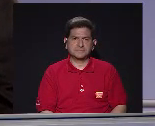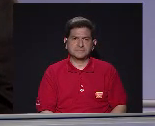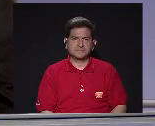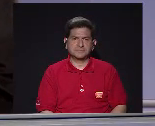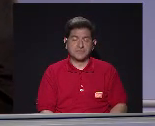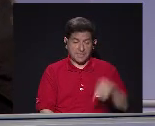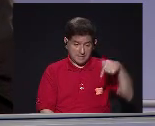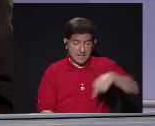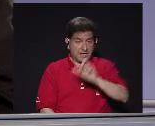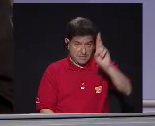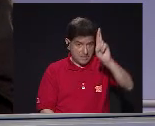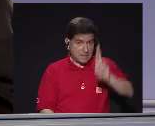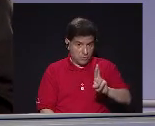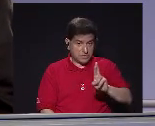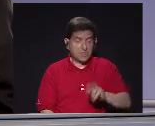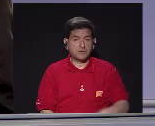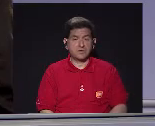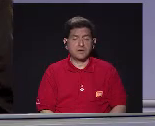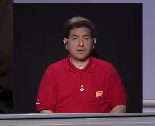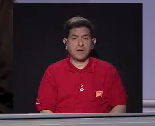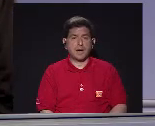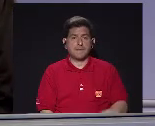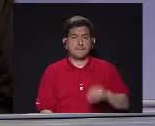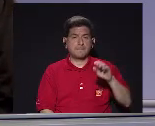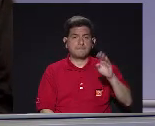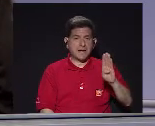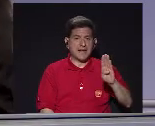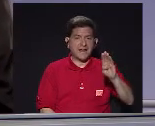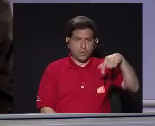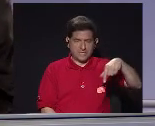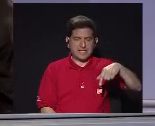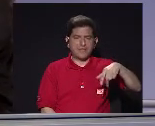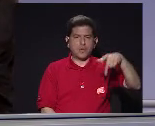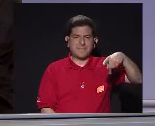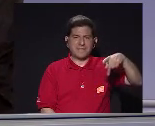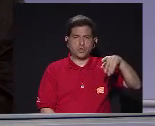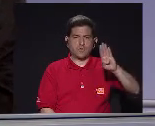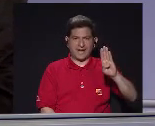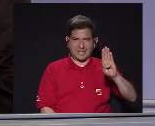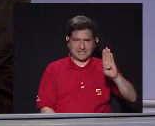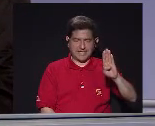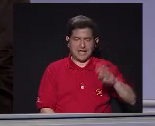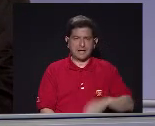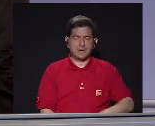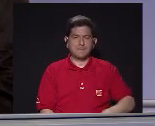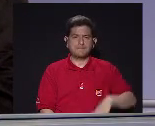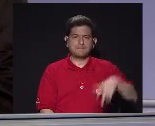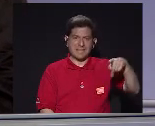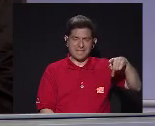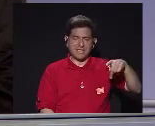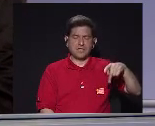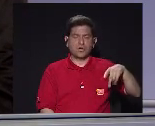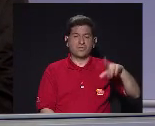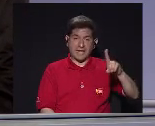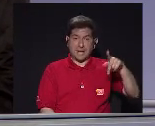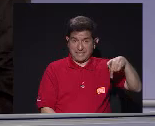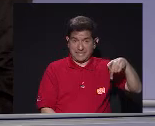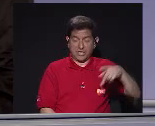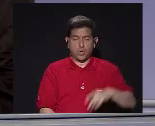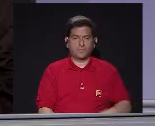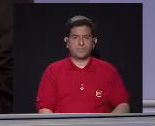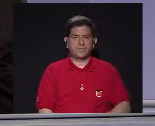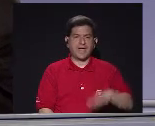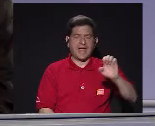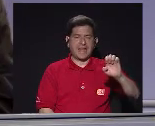Acá en Costa Rica Realmente Tenemos a Bernardo Quezada A Pato Barraza A Patiño Daniel Patiño